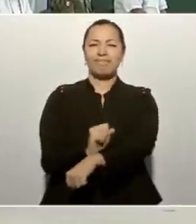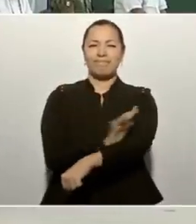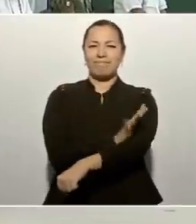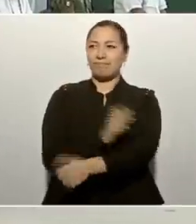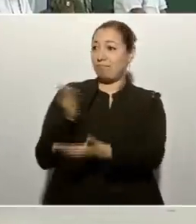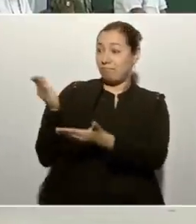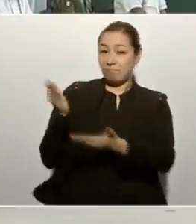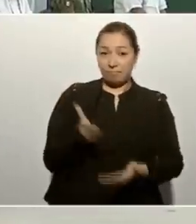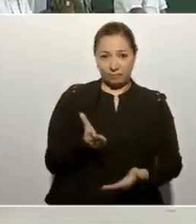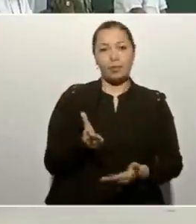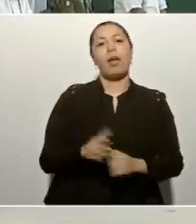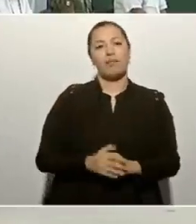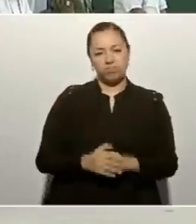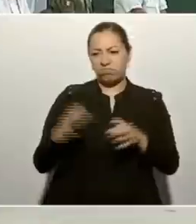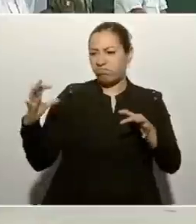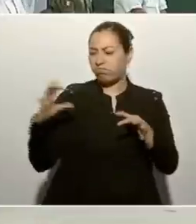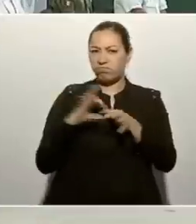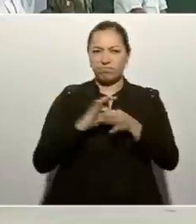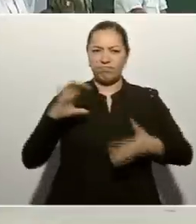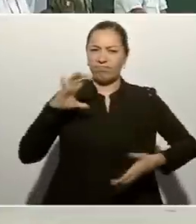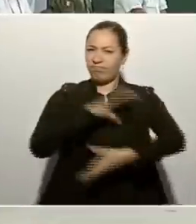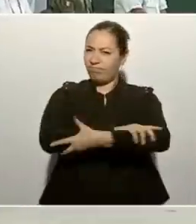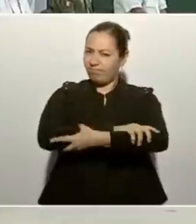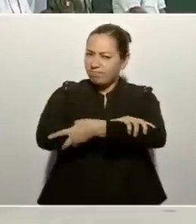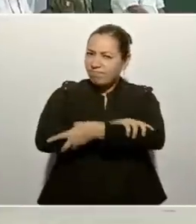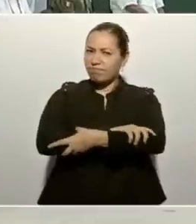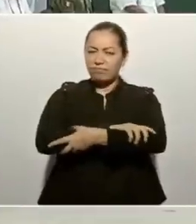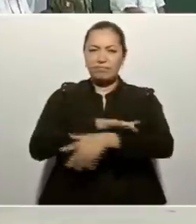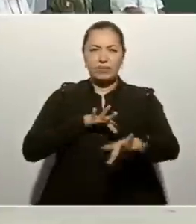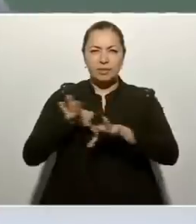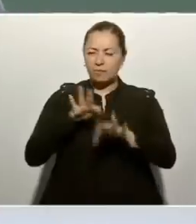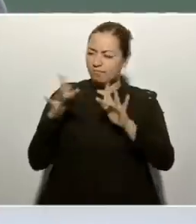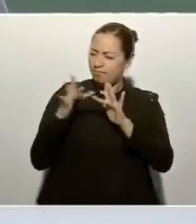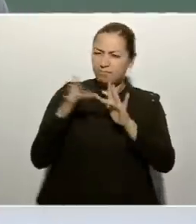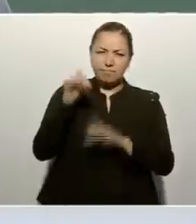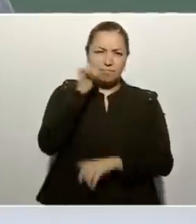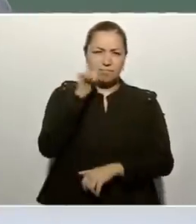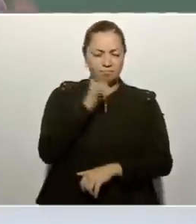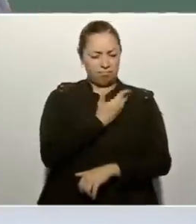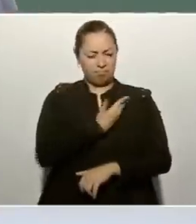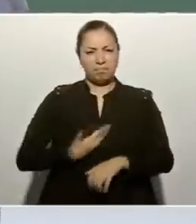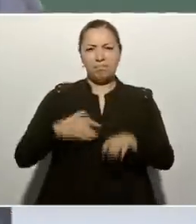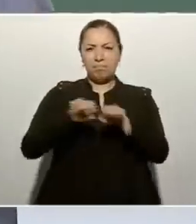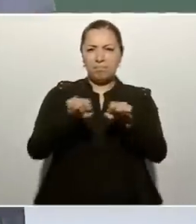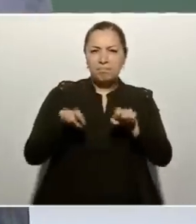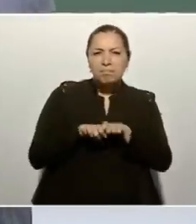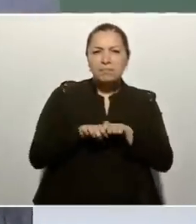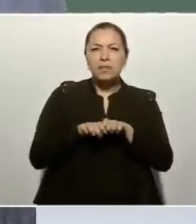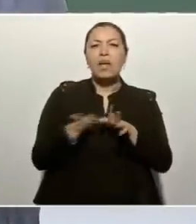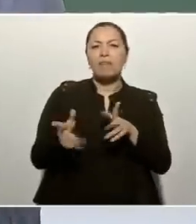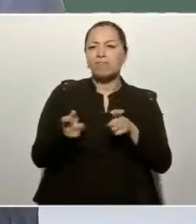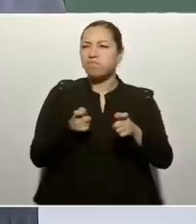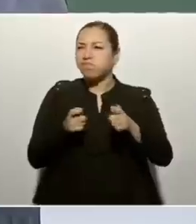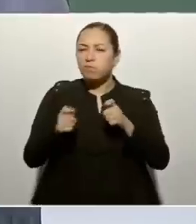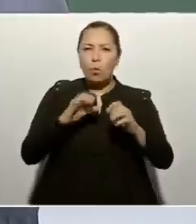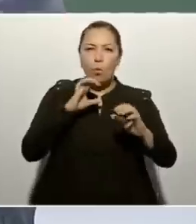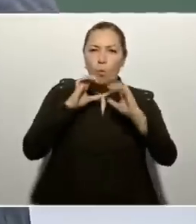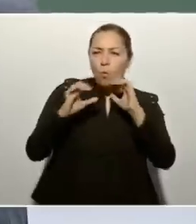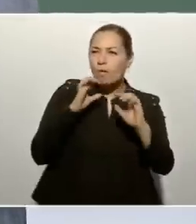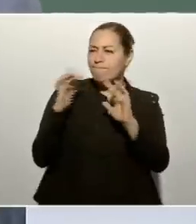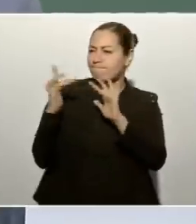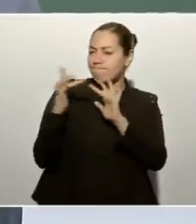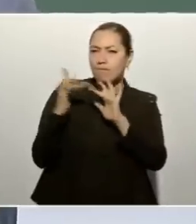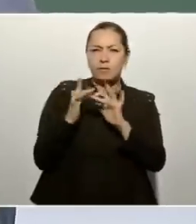tenemos un gran aliado que es el presidente. Hemos trabajado siempre en equipo, coordinados, porque esa es la mejor fórmula